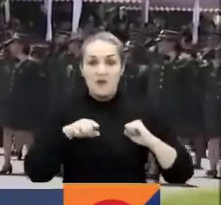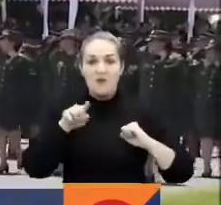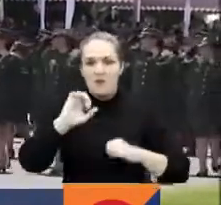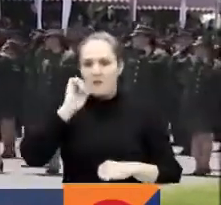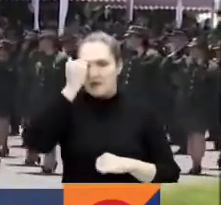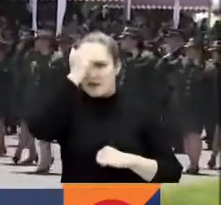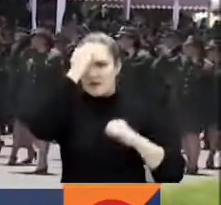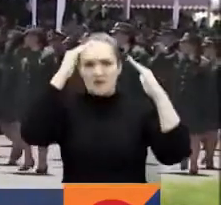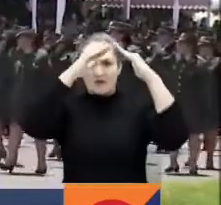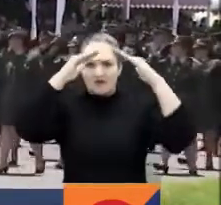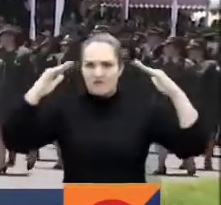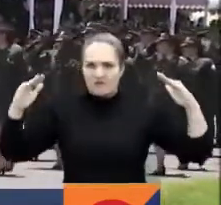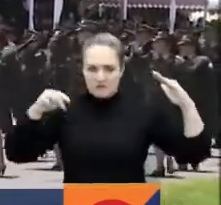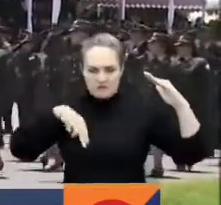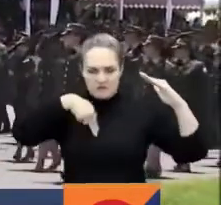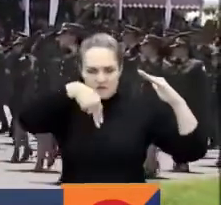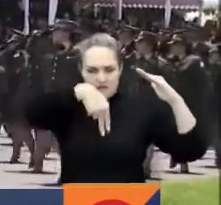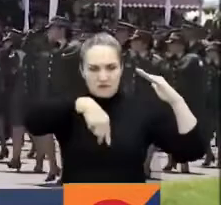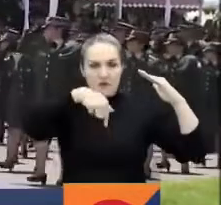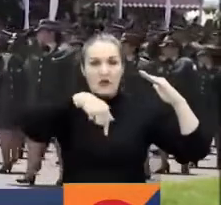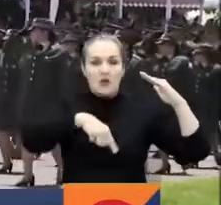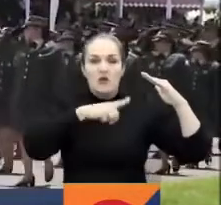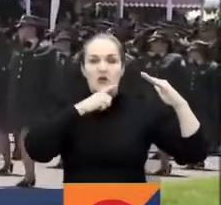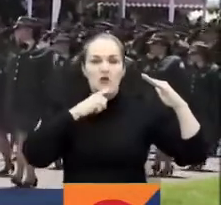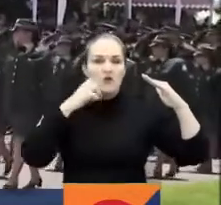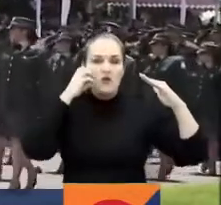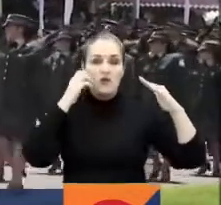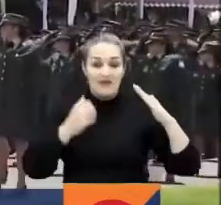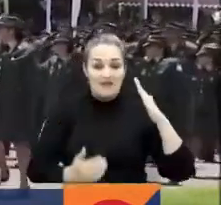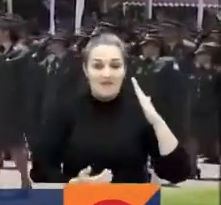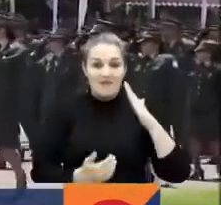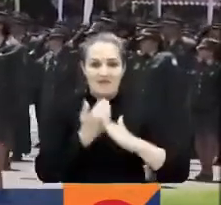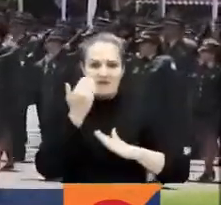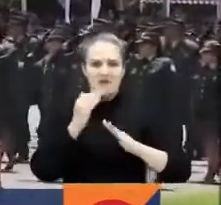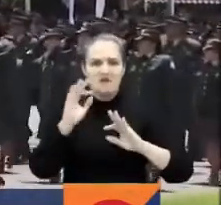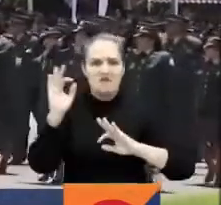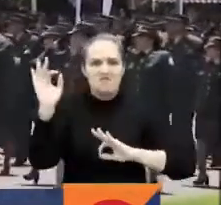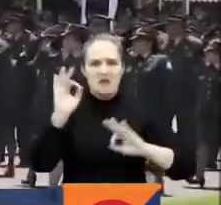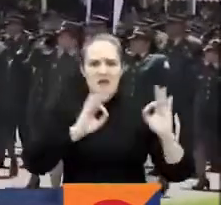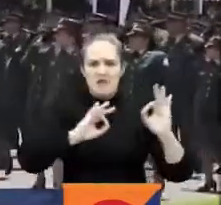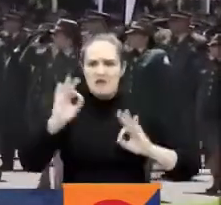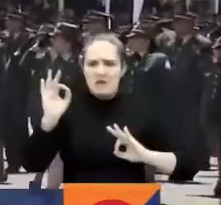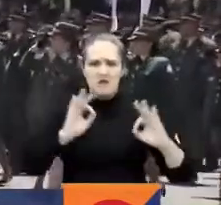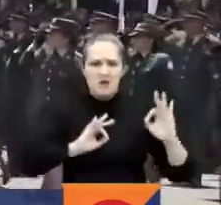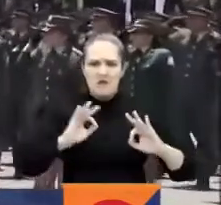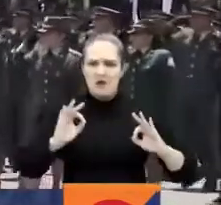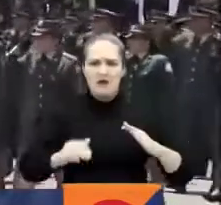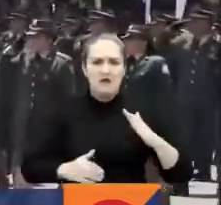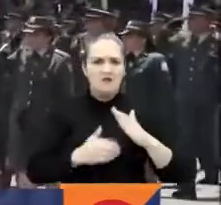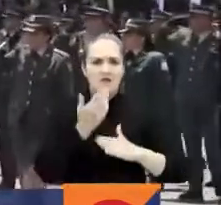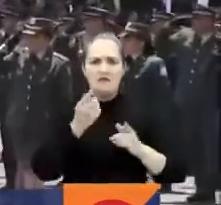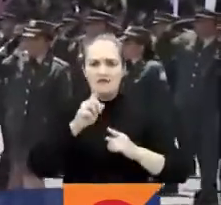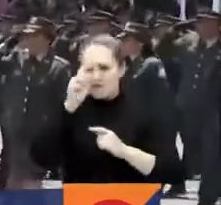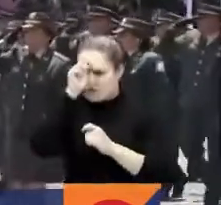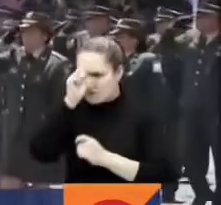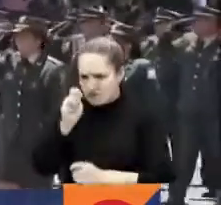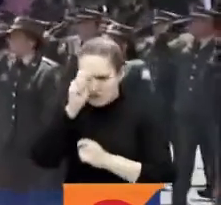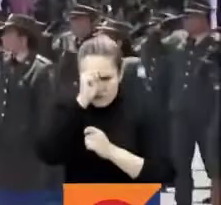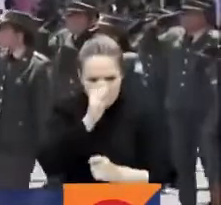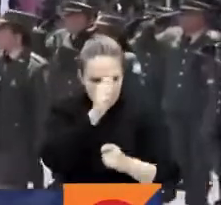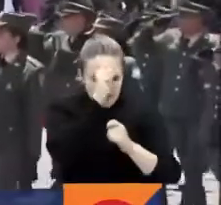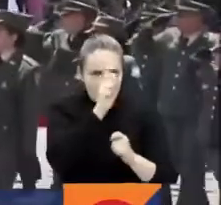Una vez llegó el presidente Iván Duque, pues se iniciaron todos los actos protocolarios con una condecoración a varios